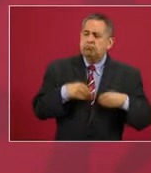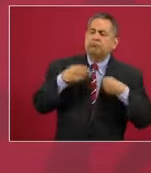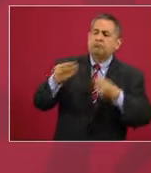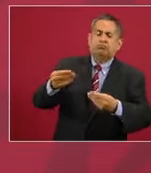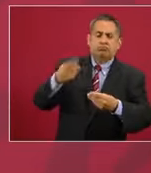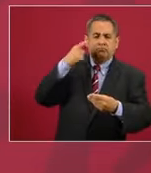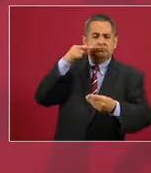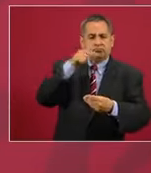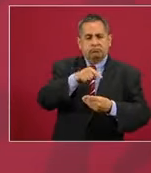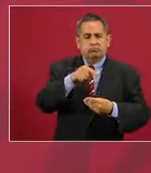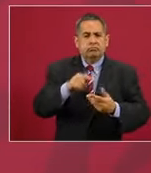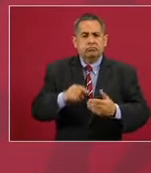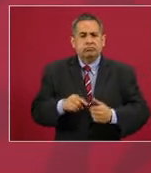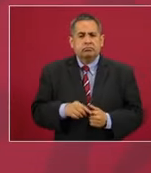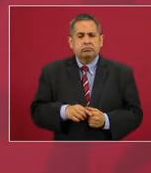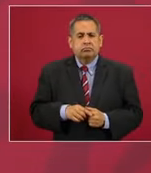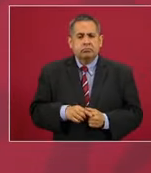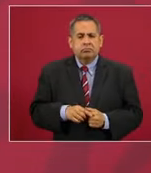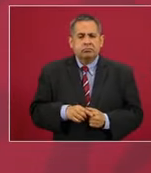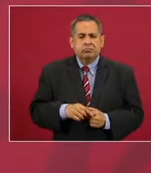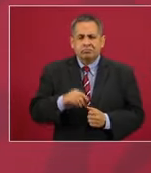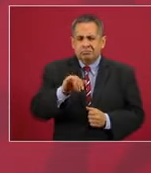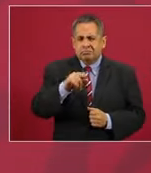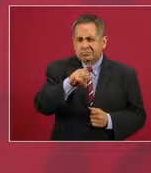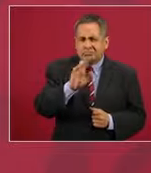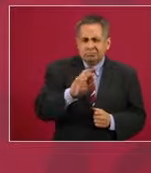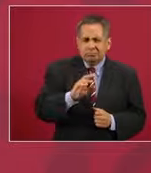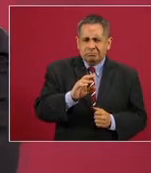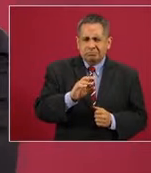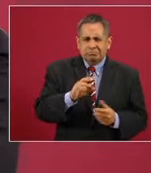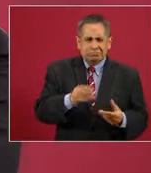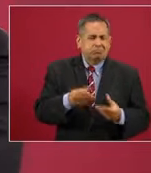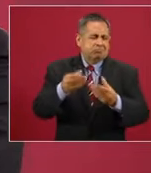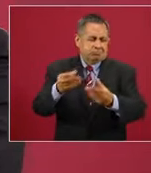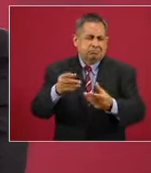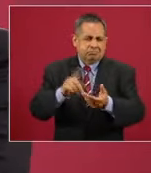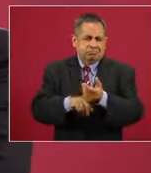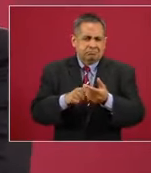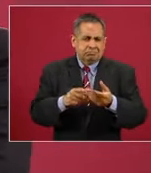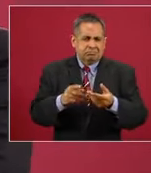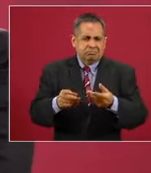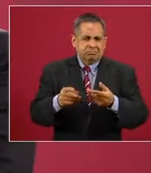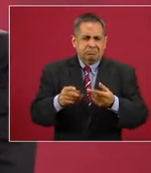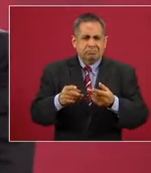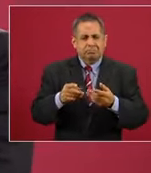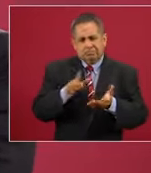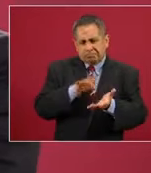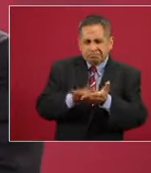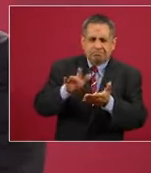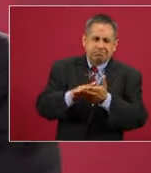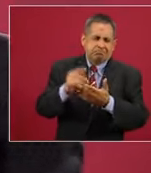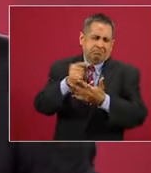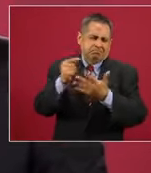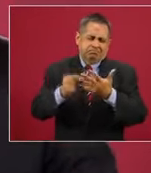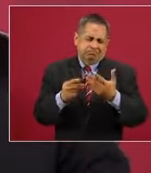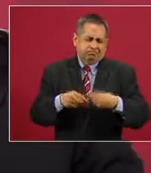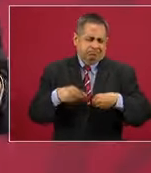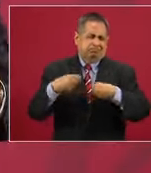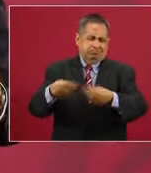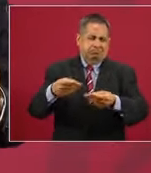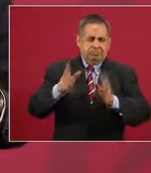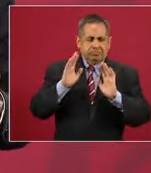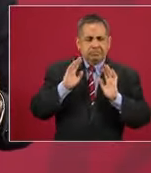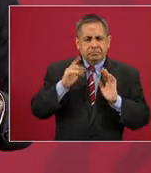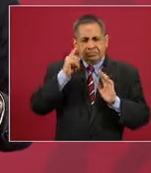los apoyos y